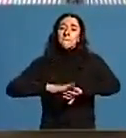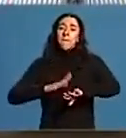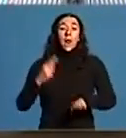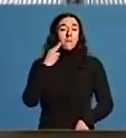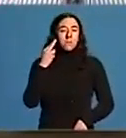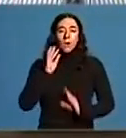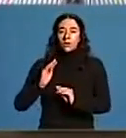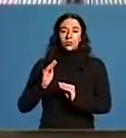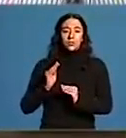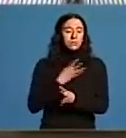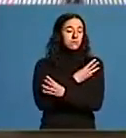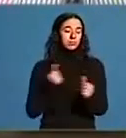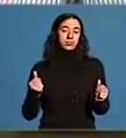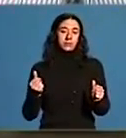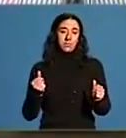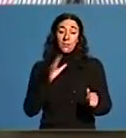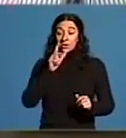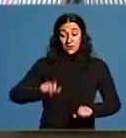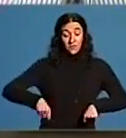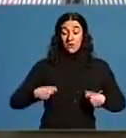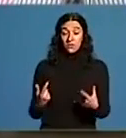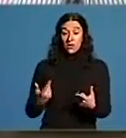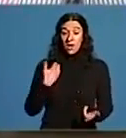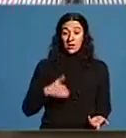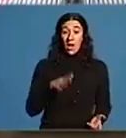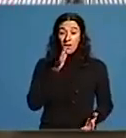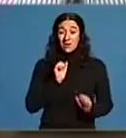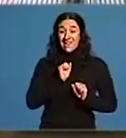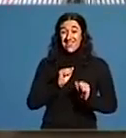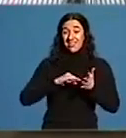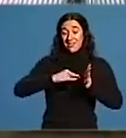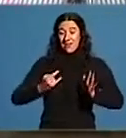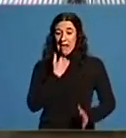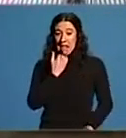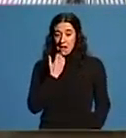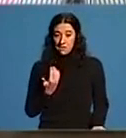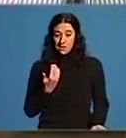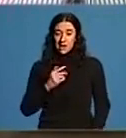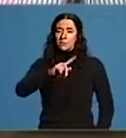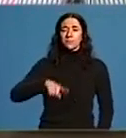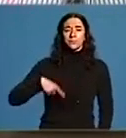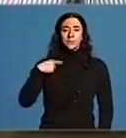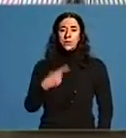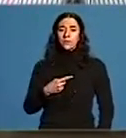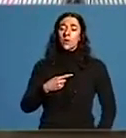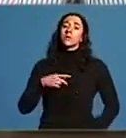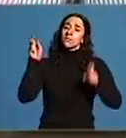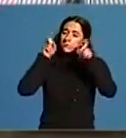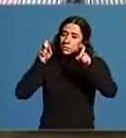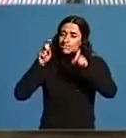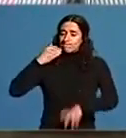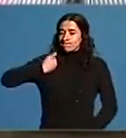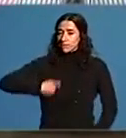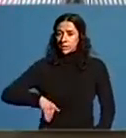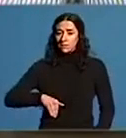subsiste de forma casi natural a lo que son as novas tecnologías y después de quitar de hacer esa alfabetización básica